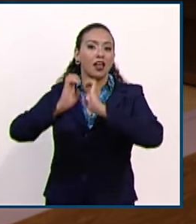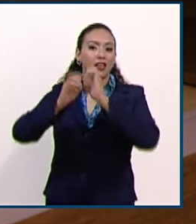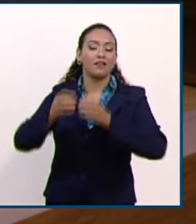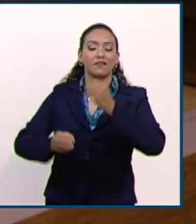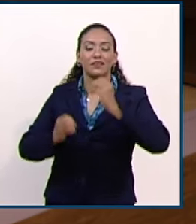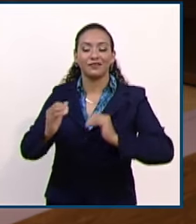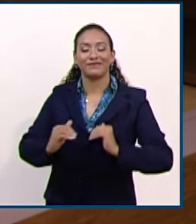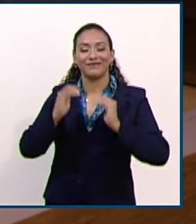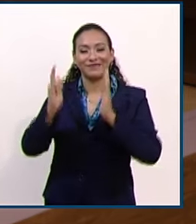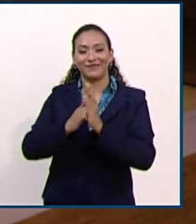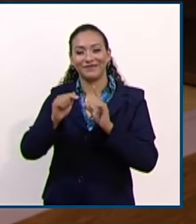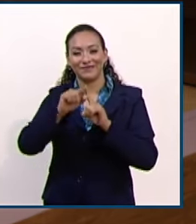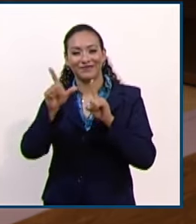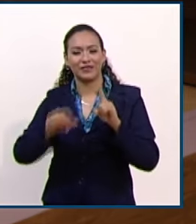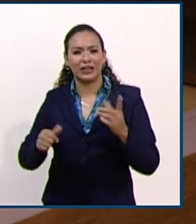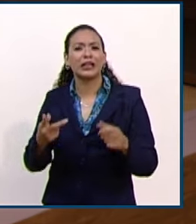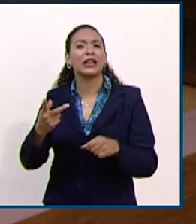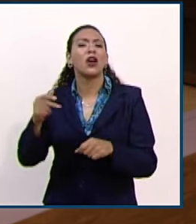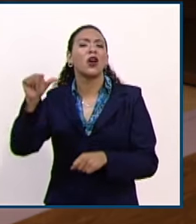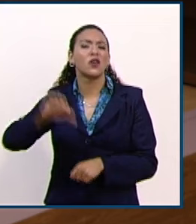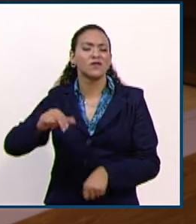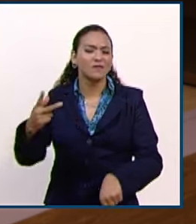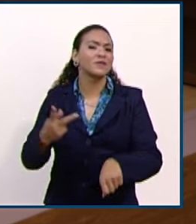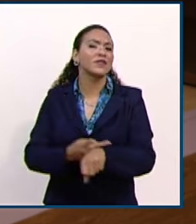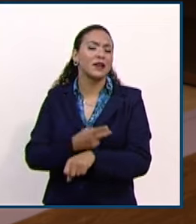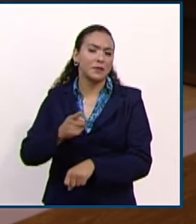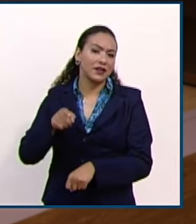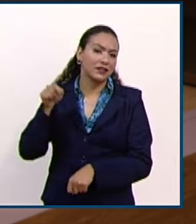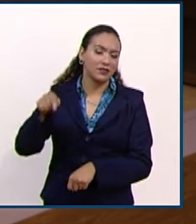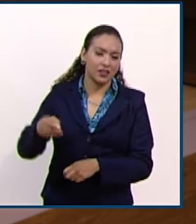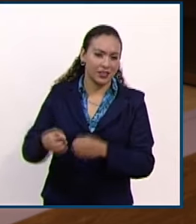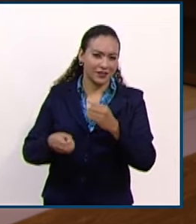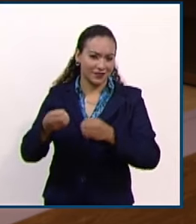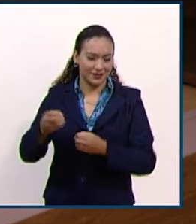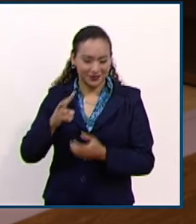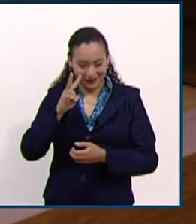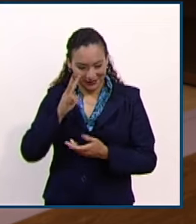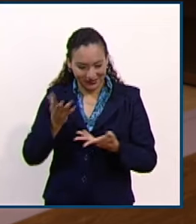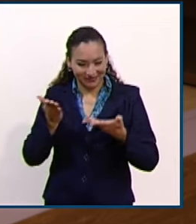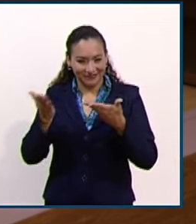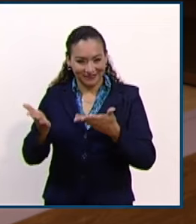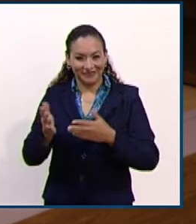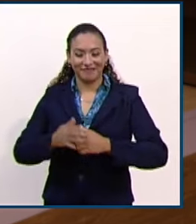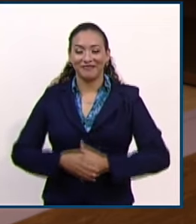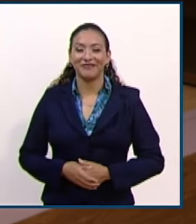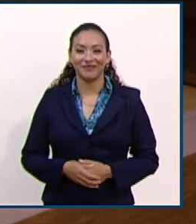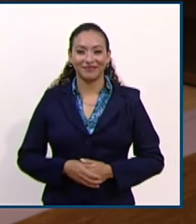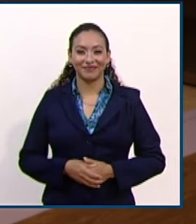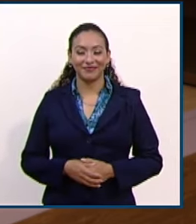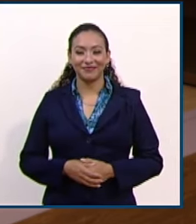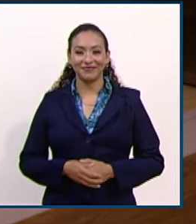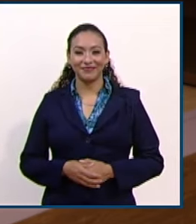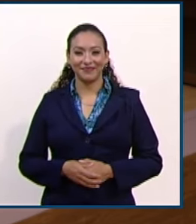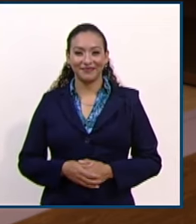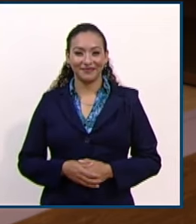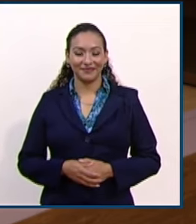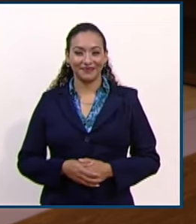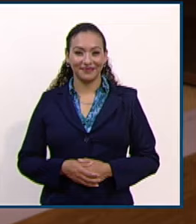Suprema Corte con la información de lo que se resolvió esta tarde en la sesión del Pleno de Ministros. Mario, muy buenas tardes. Adelante.